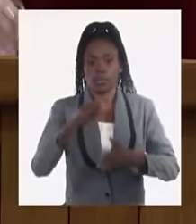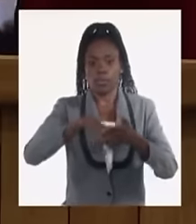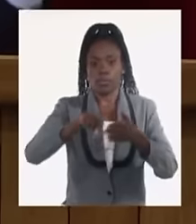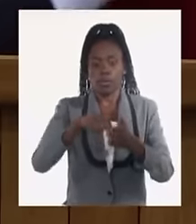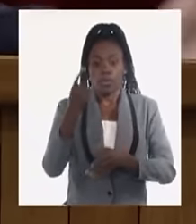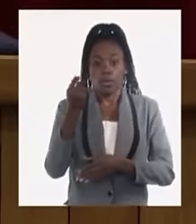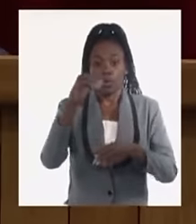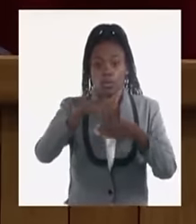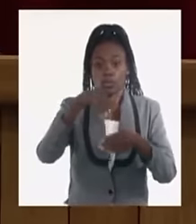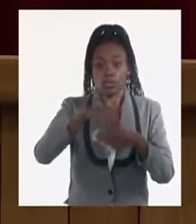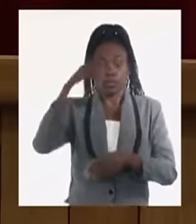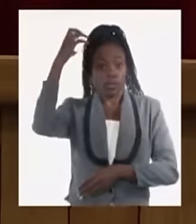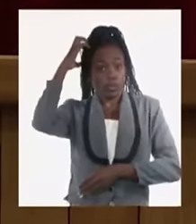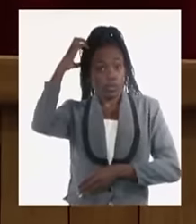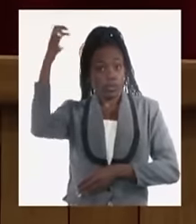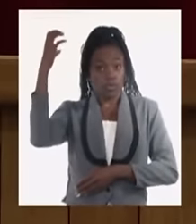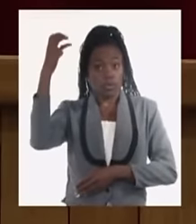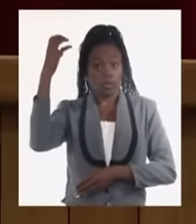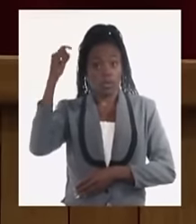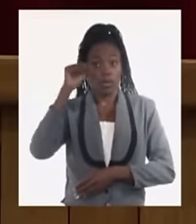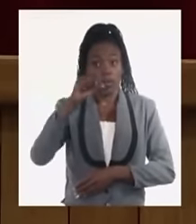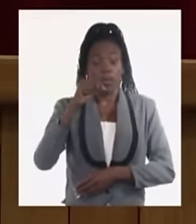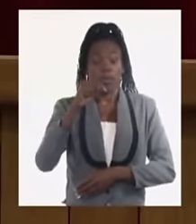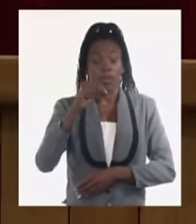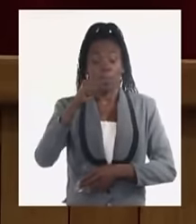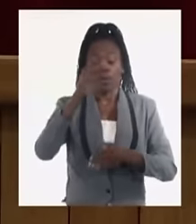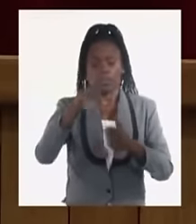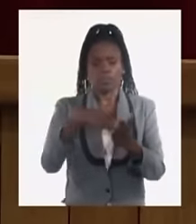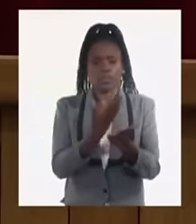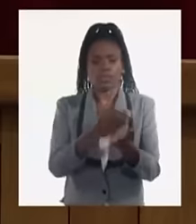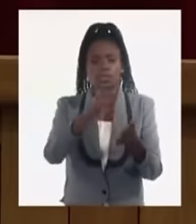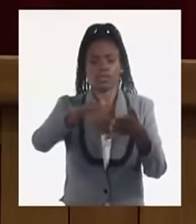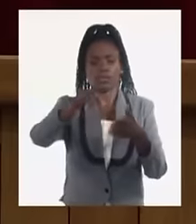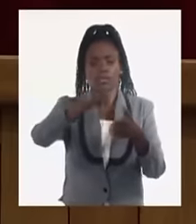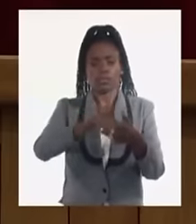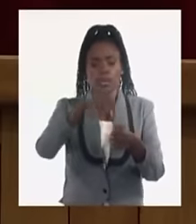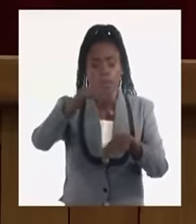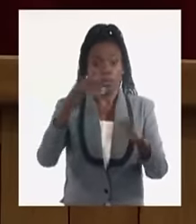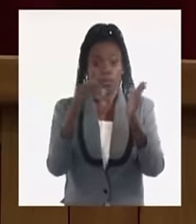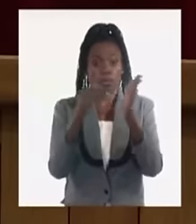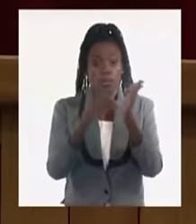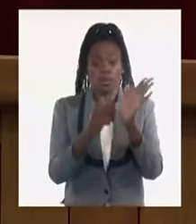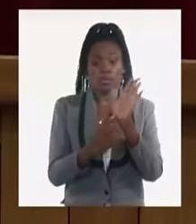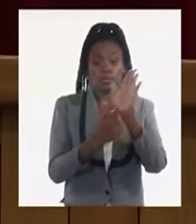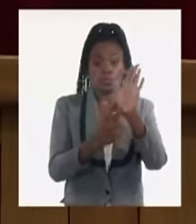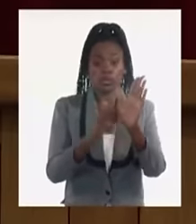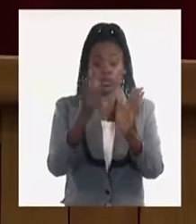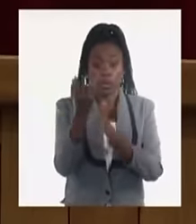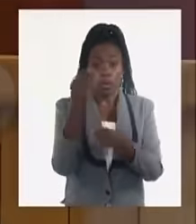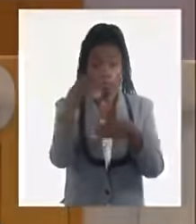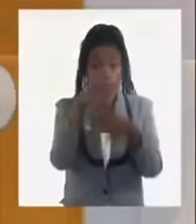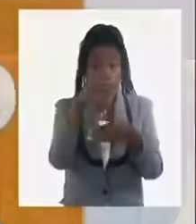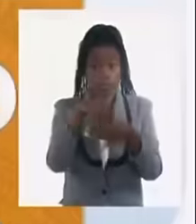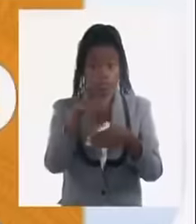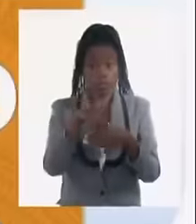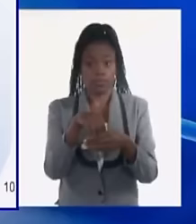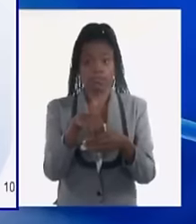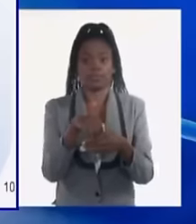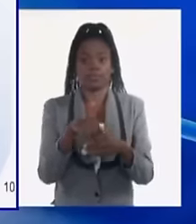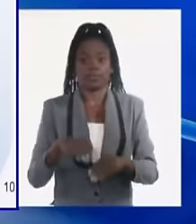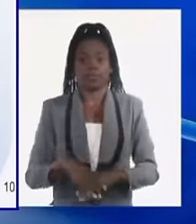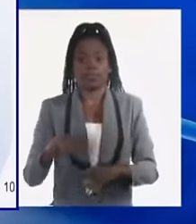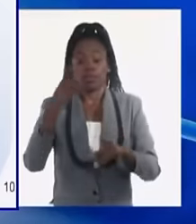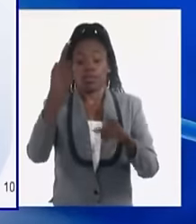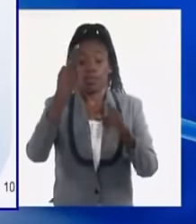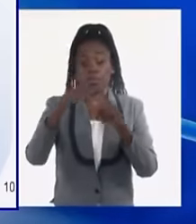Presupuesto del Estado, acaba de presentarse el plan, ahora por la tarde se presentará el presupuesto, pero